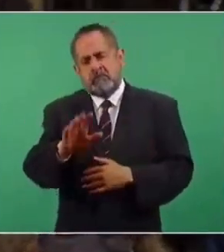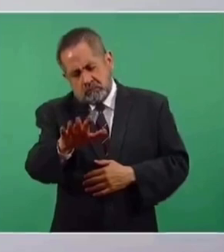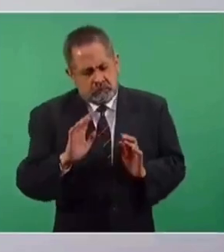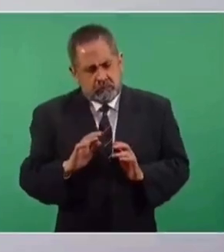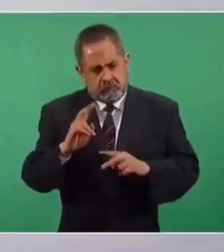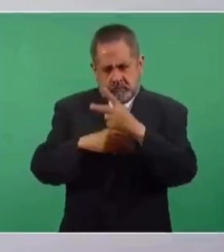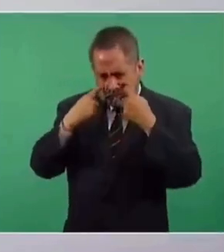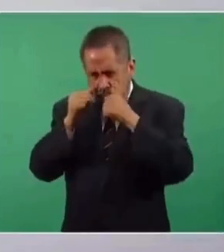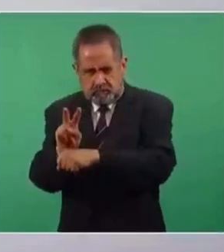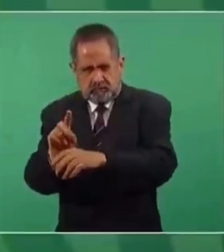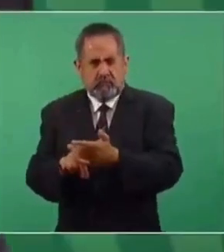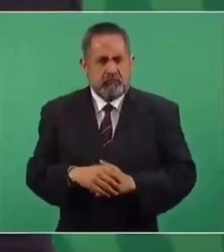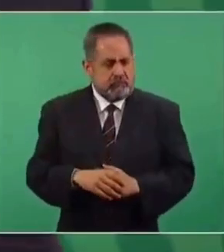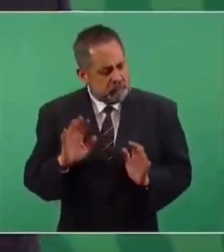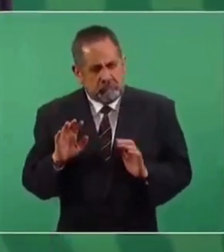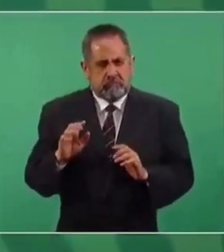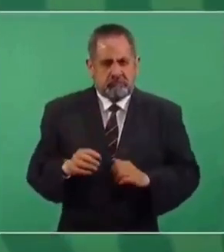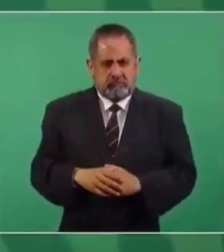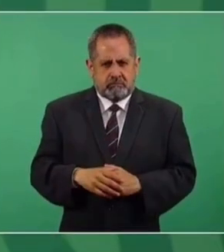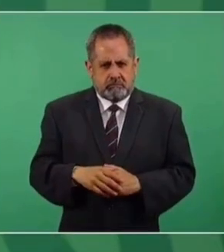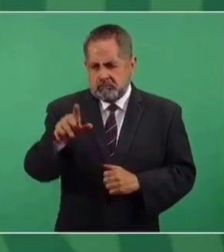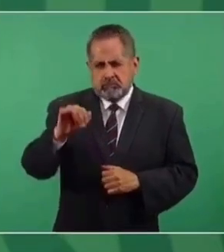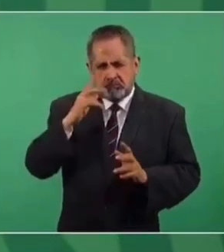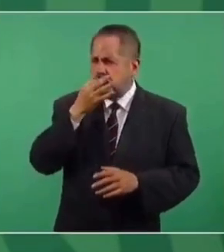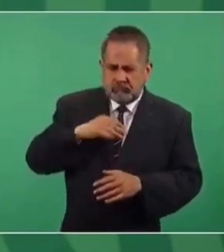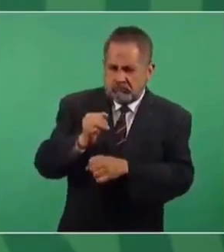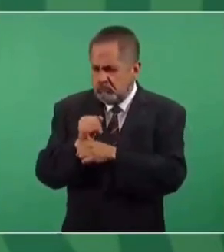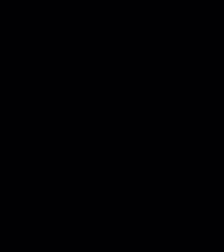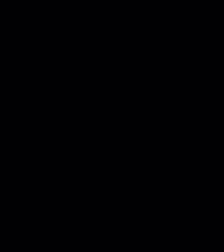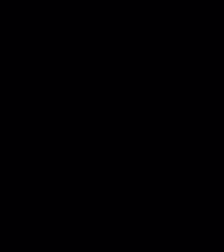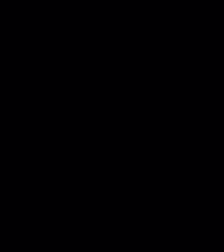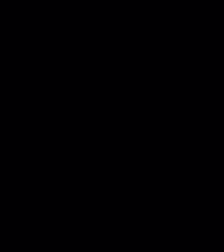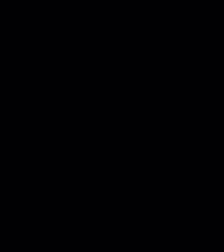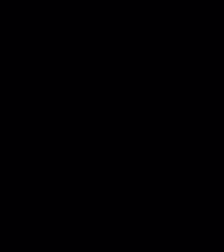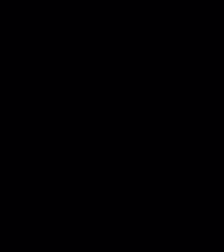buscar la forma de que funcionen bien. Y siempre hay… Pues van a investigar a ver cómo Sí, claro, claro que sí. Claro.